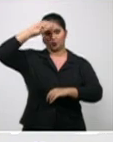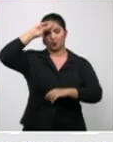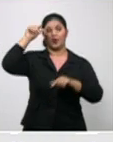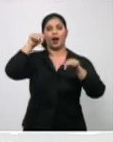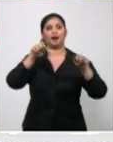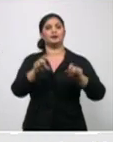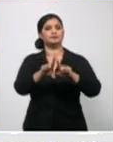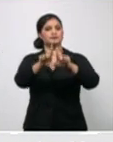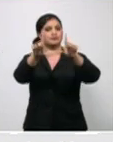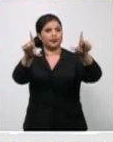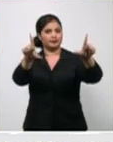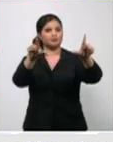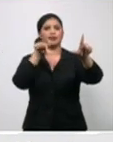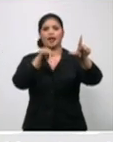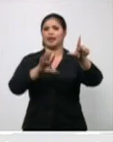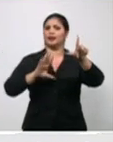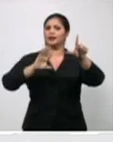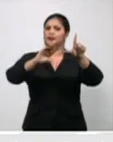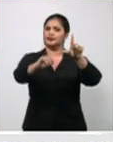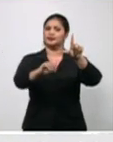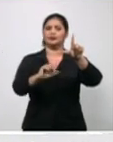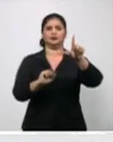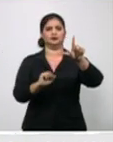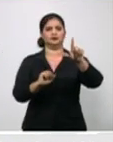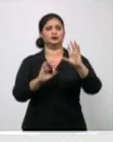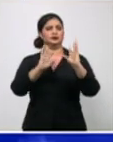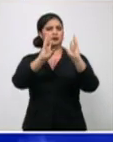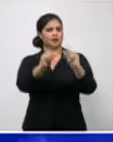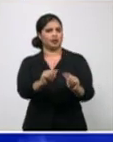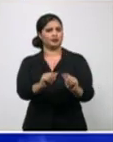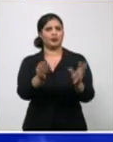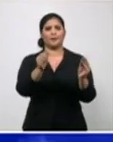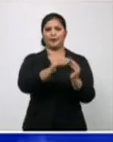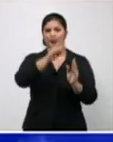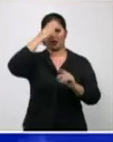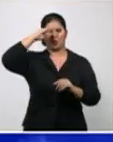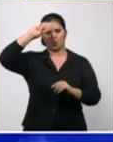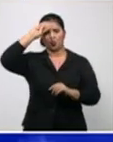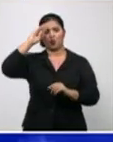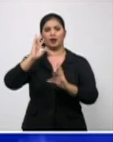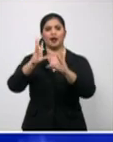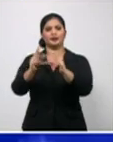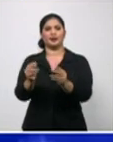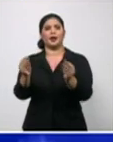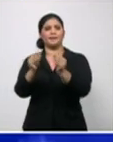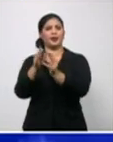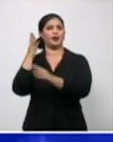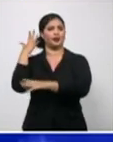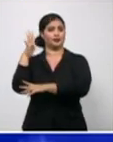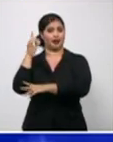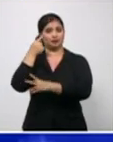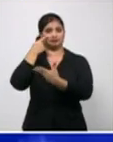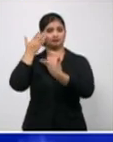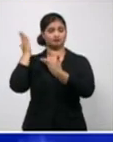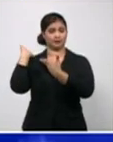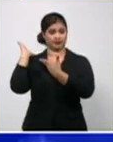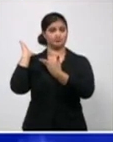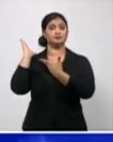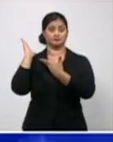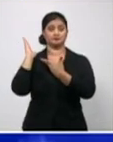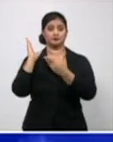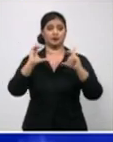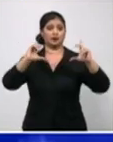el número de importados y el número de autóctonos, se sigue manteniendo una cifra baja